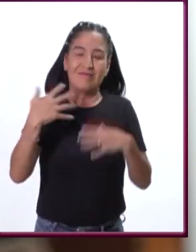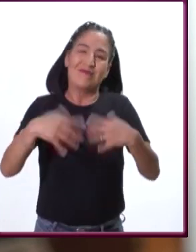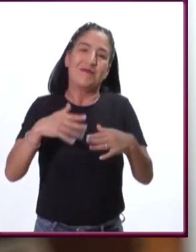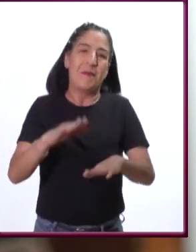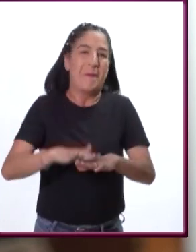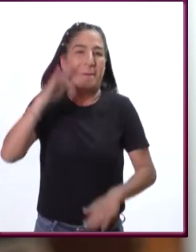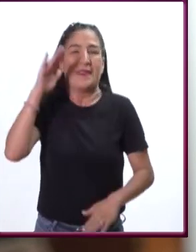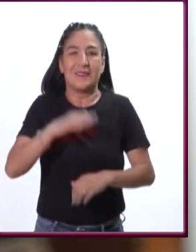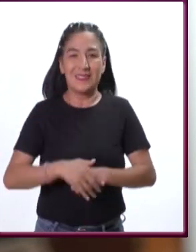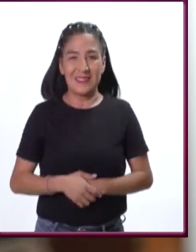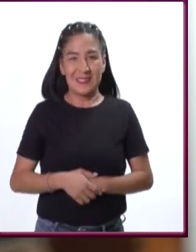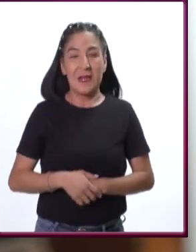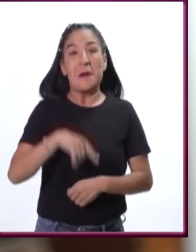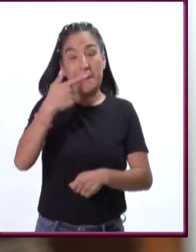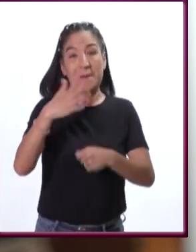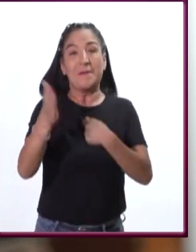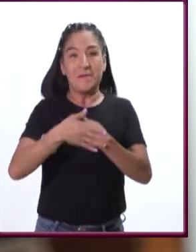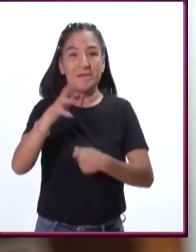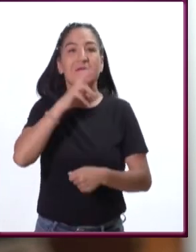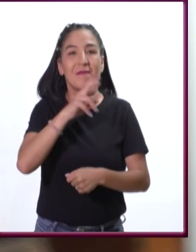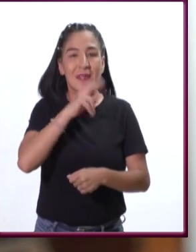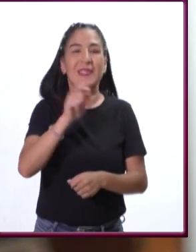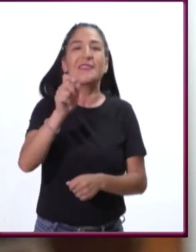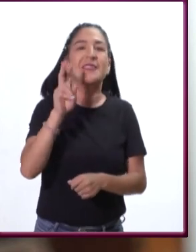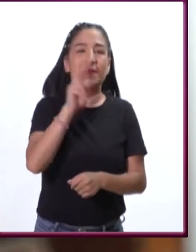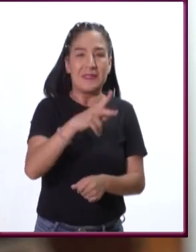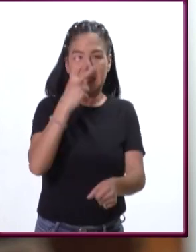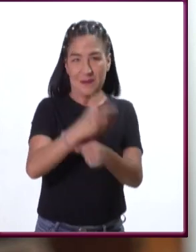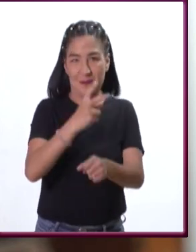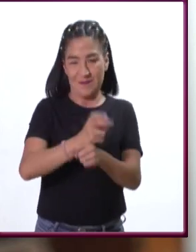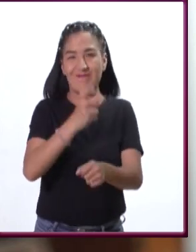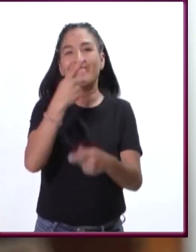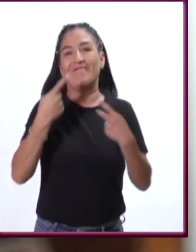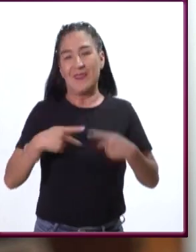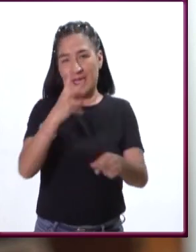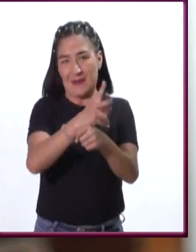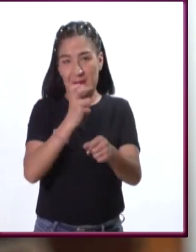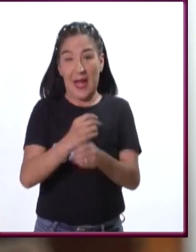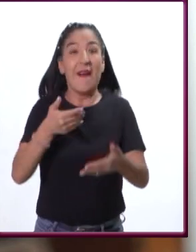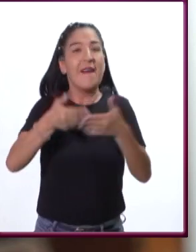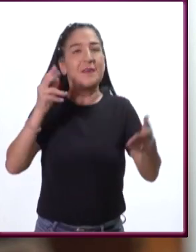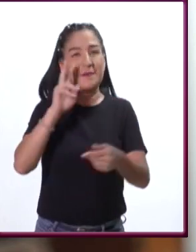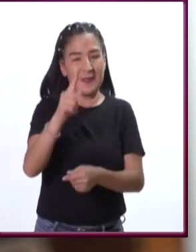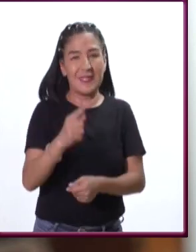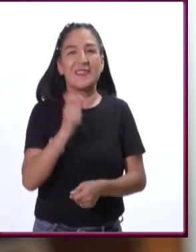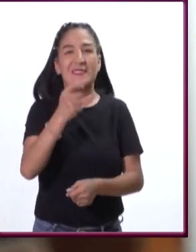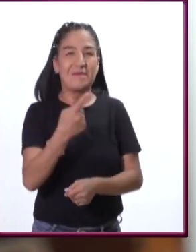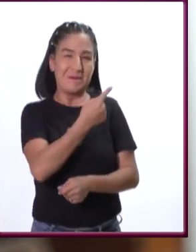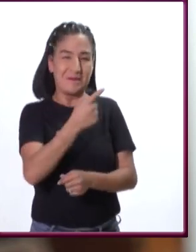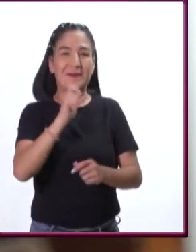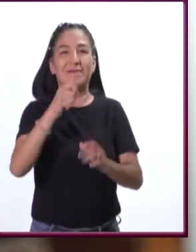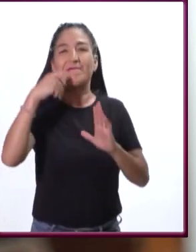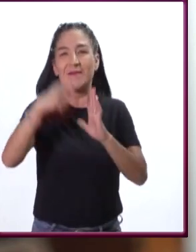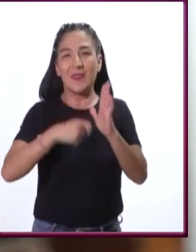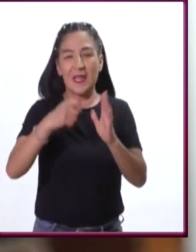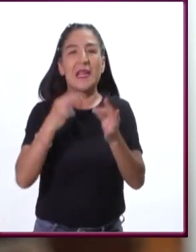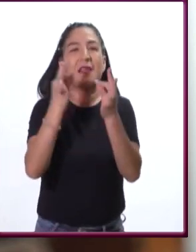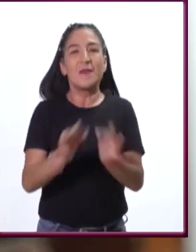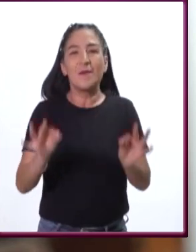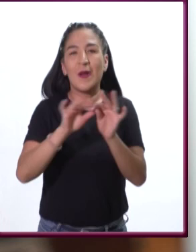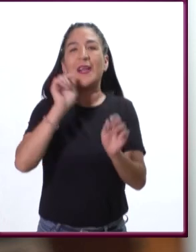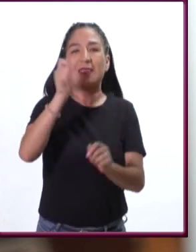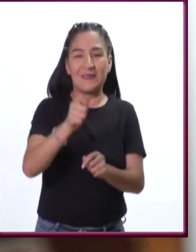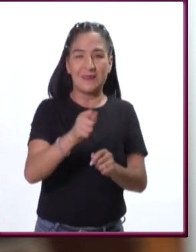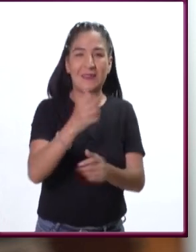enormes. Muy pronto vamos a hablar con nuestro segundo invitado, pero antes, los invito a ver esta mini cápsula sobre la importancia